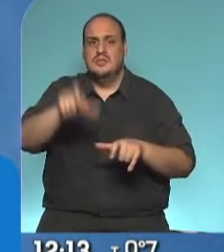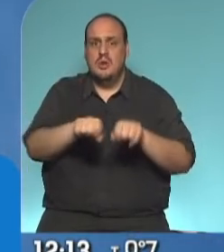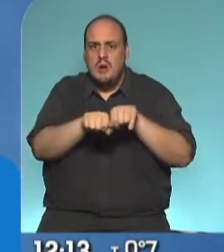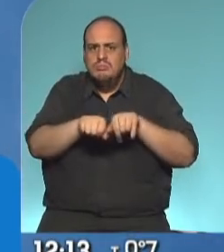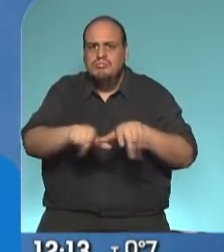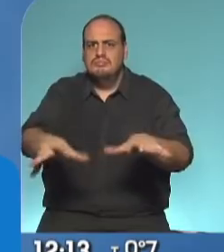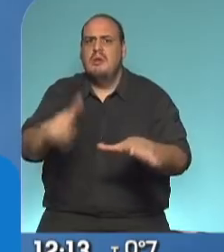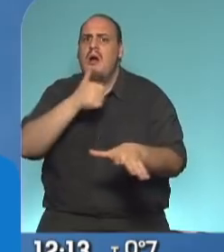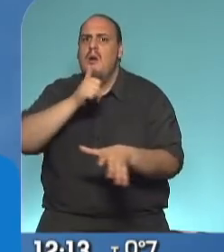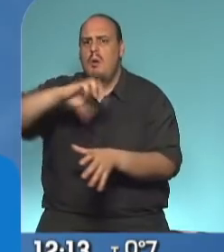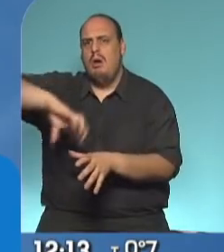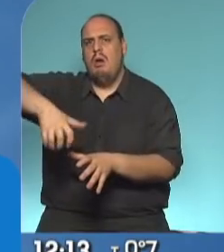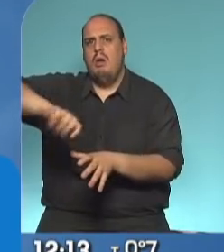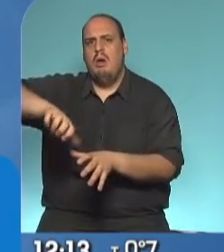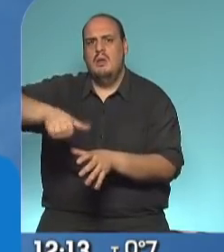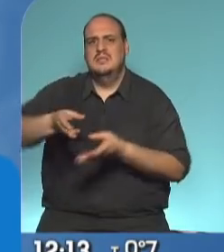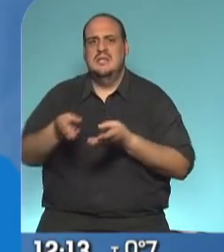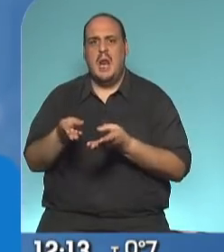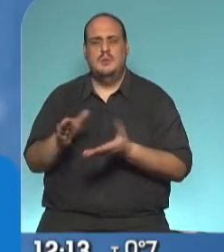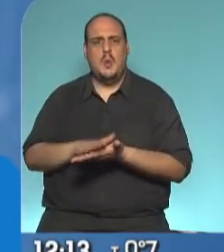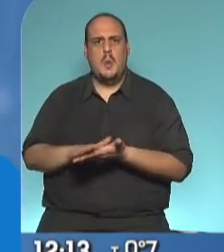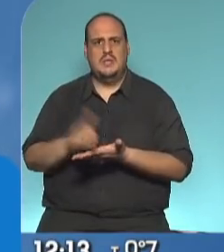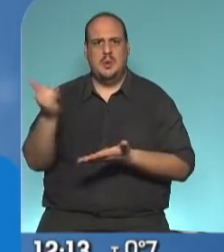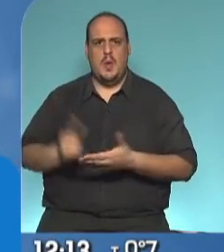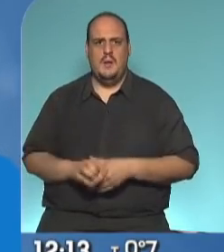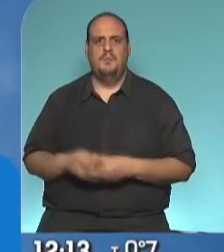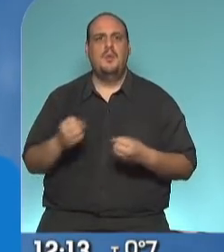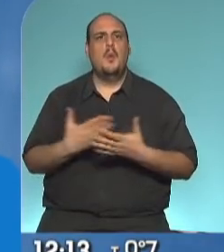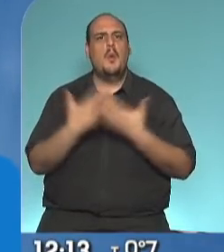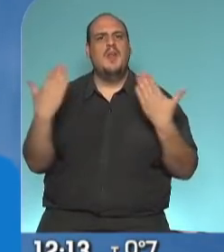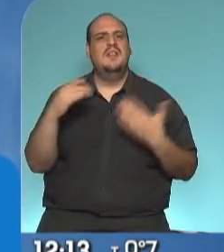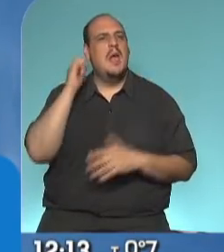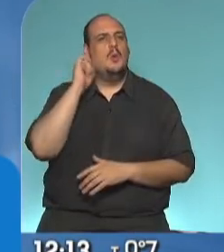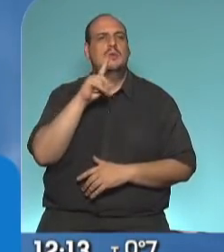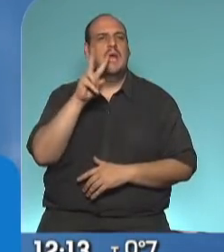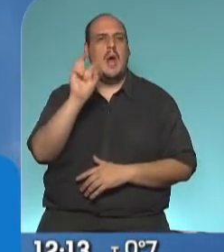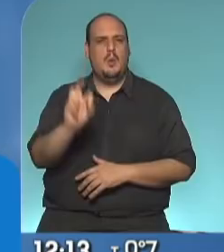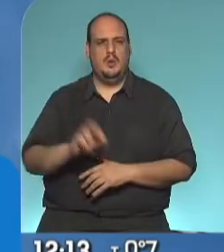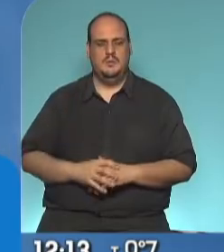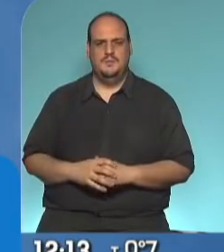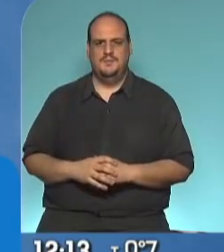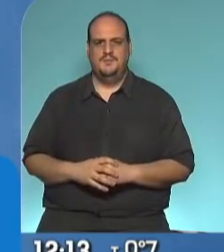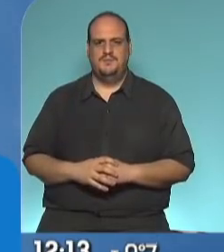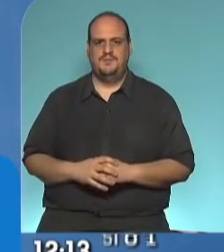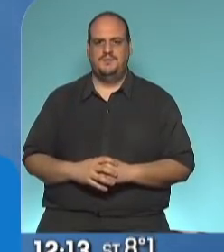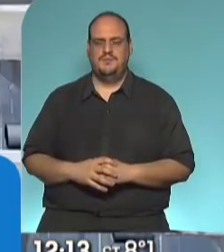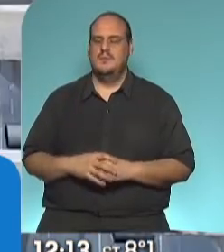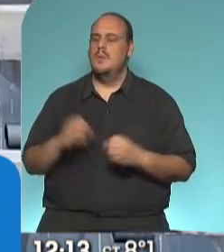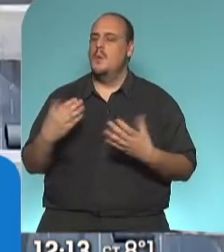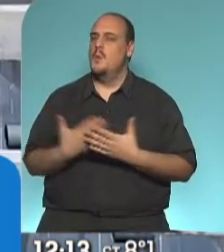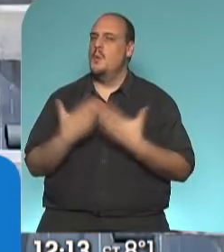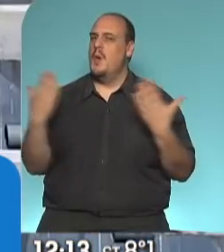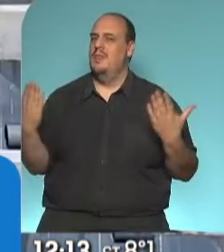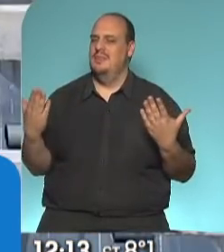acceder a este servicio básico. Muy buenos días, Gustavo. Muy buenos días, Gustavo. Muy buenos